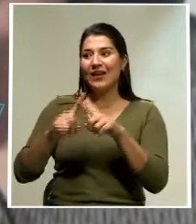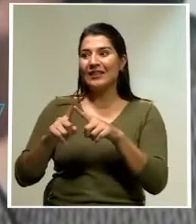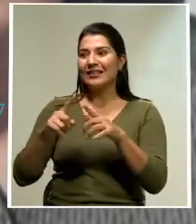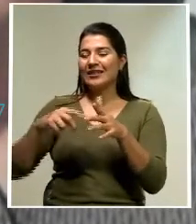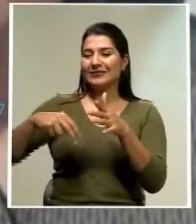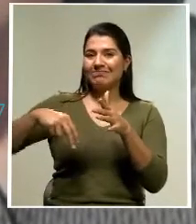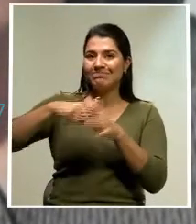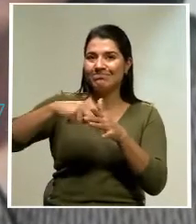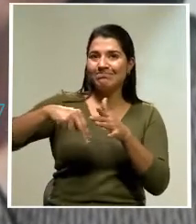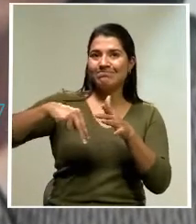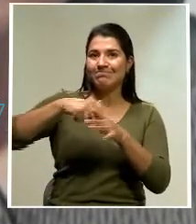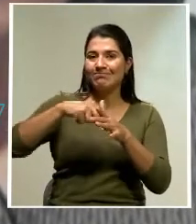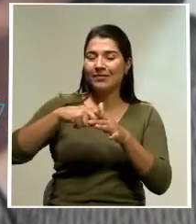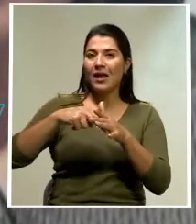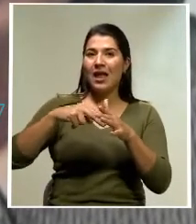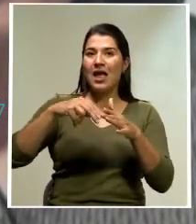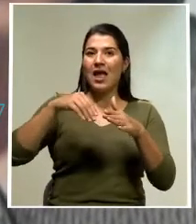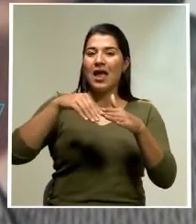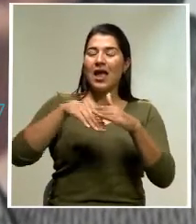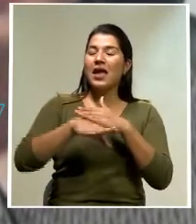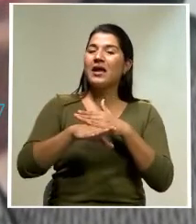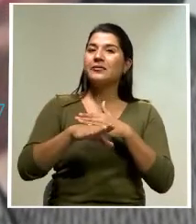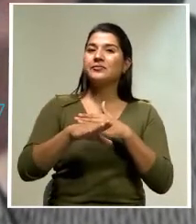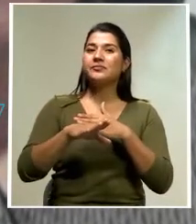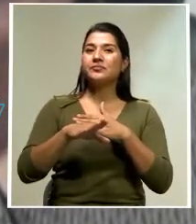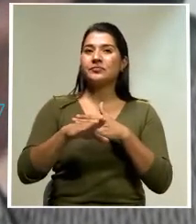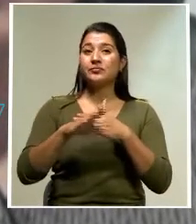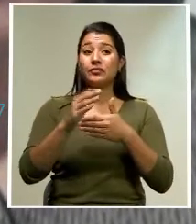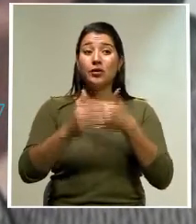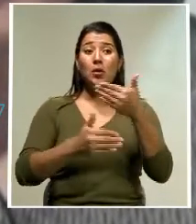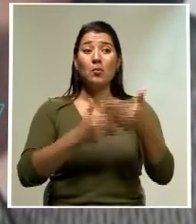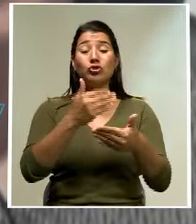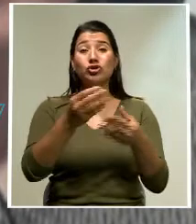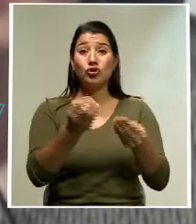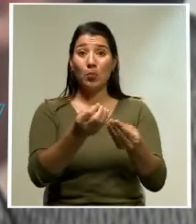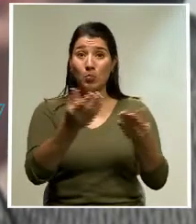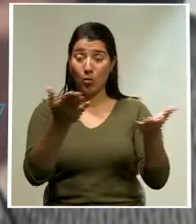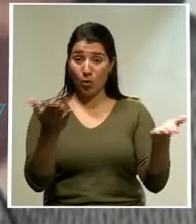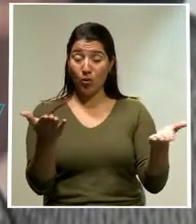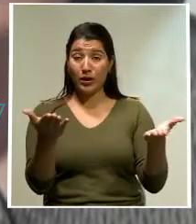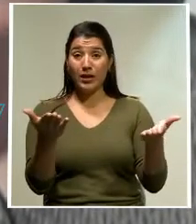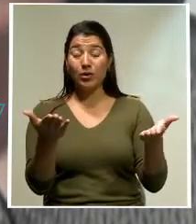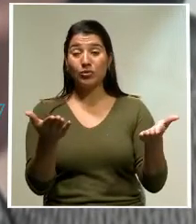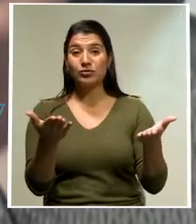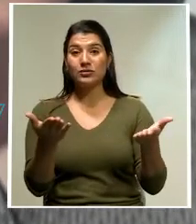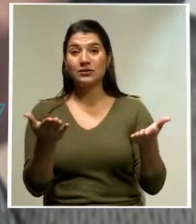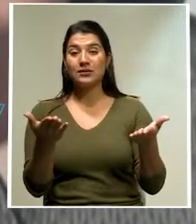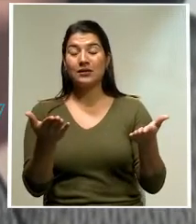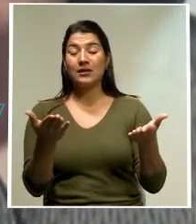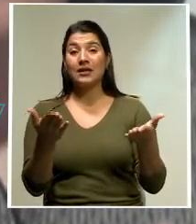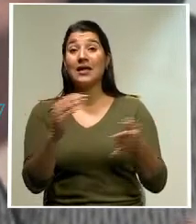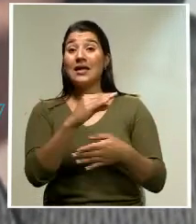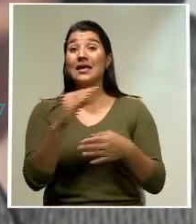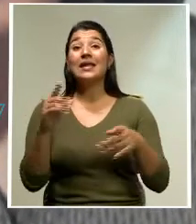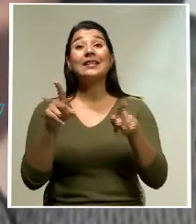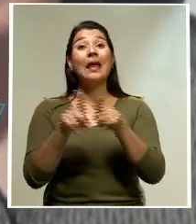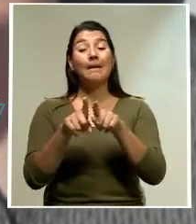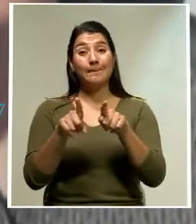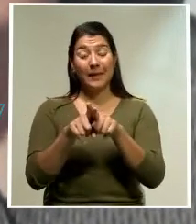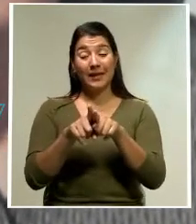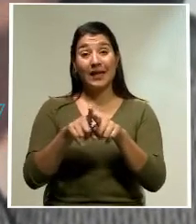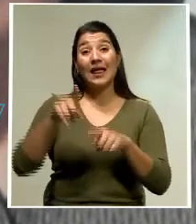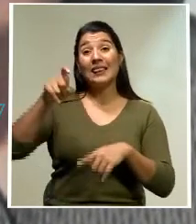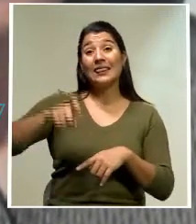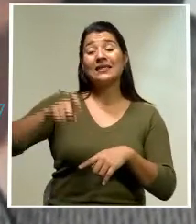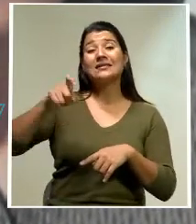en todo lo que son los actores públicos que intervienen en este proceso que también requiere que